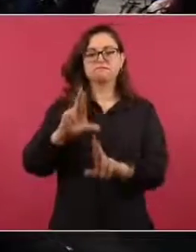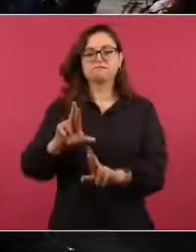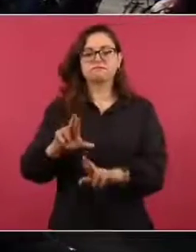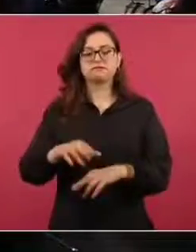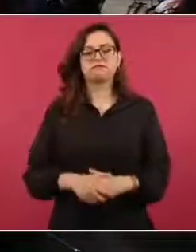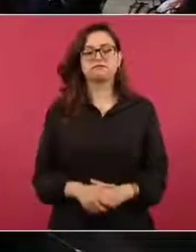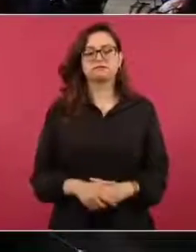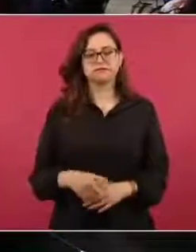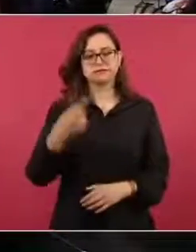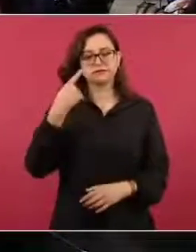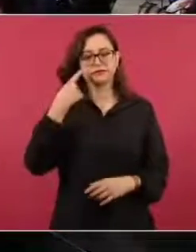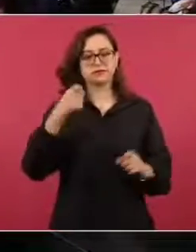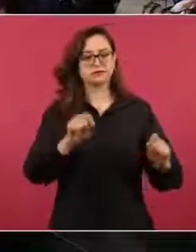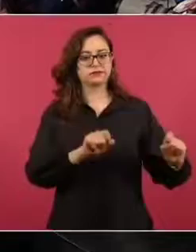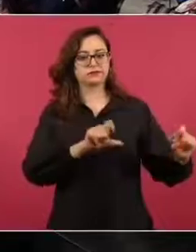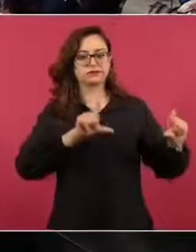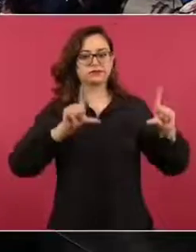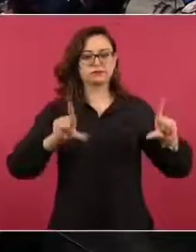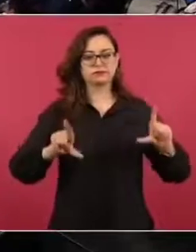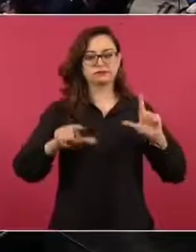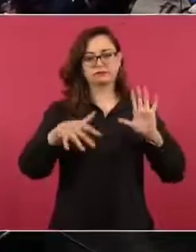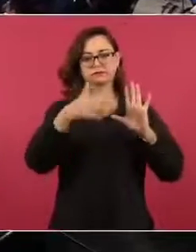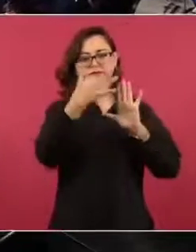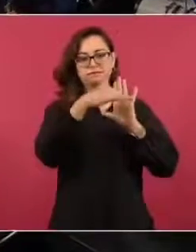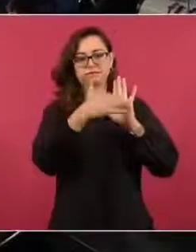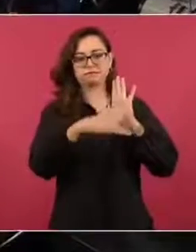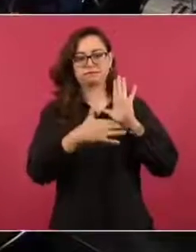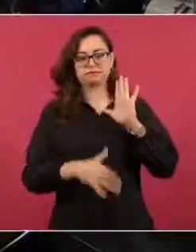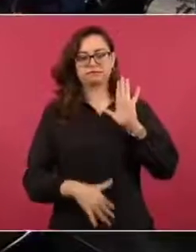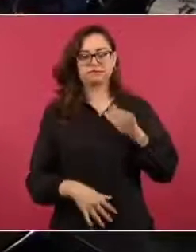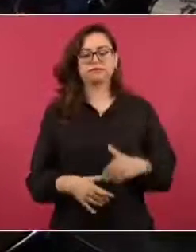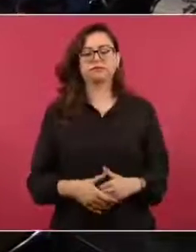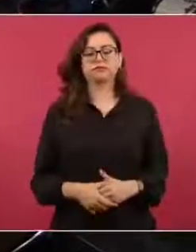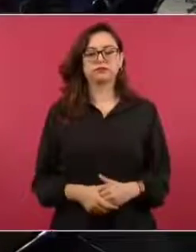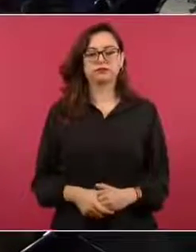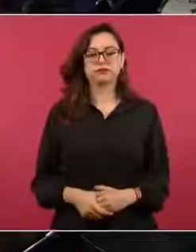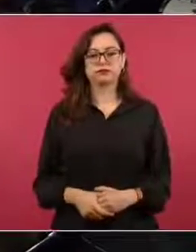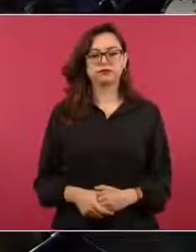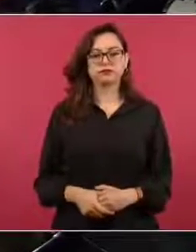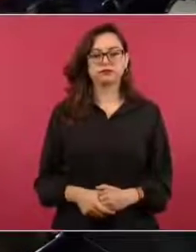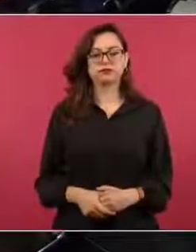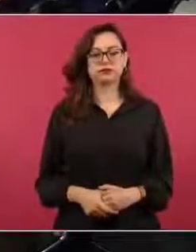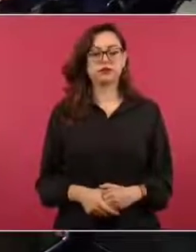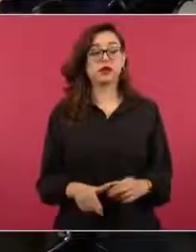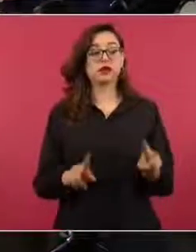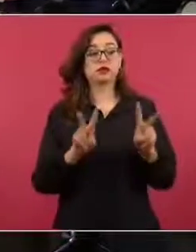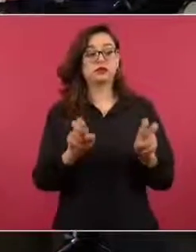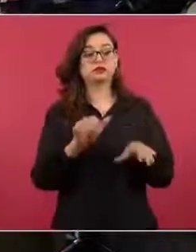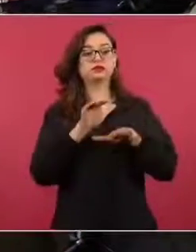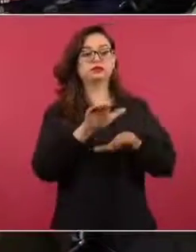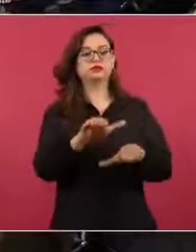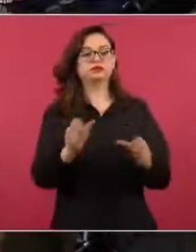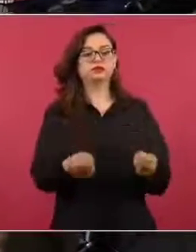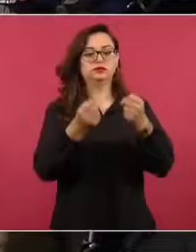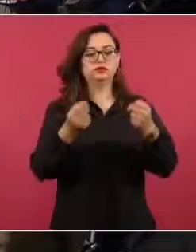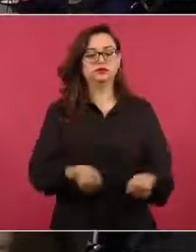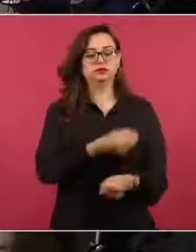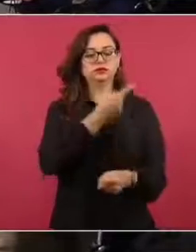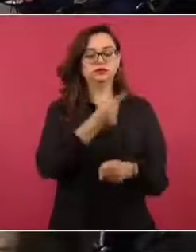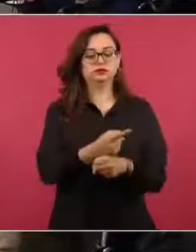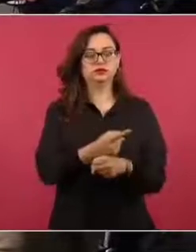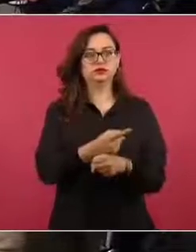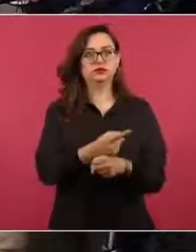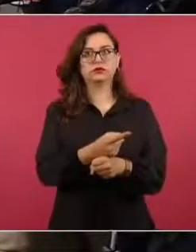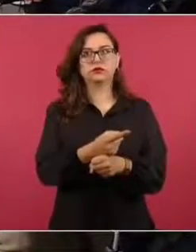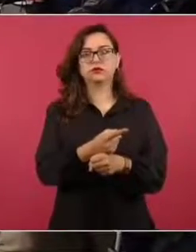este es el párrafo, seguridad, la parte de seguridad, donde